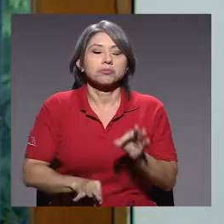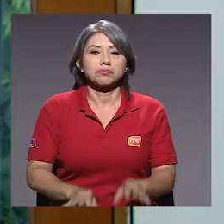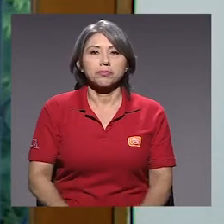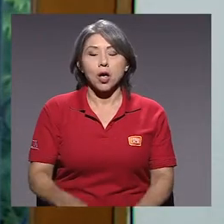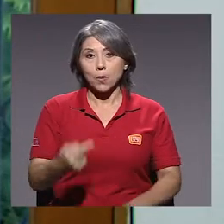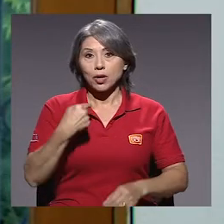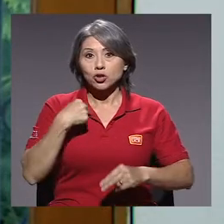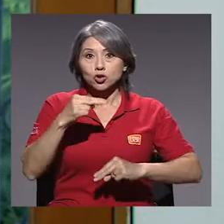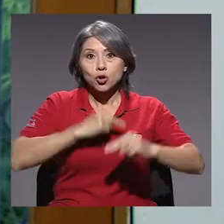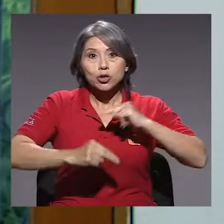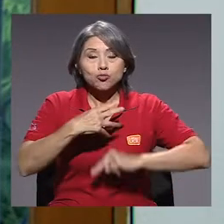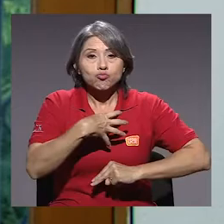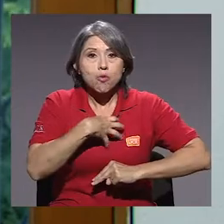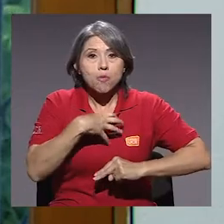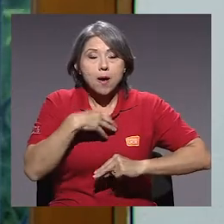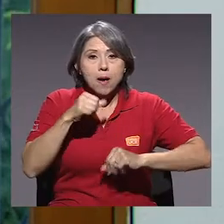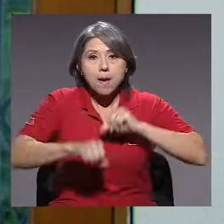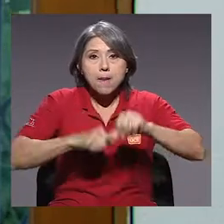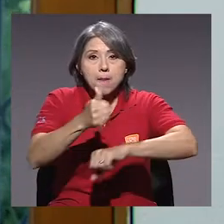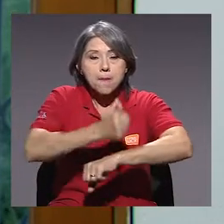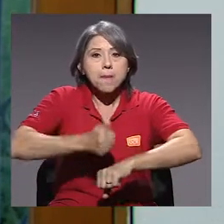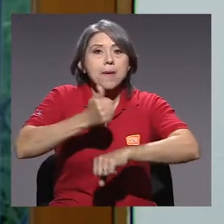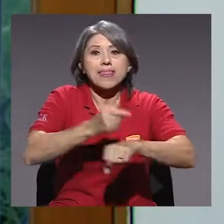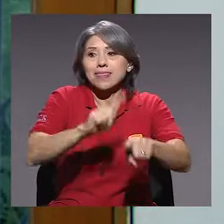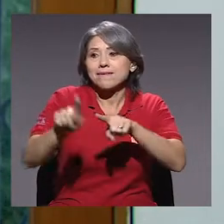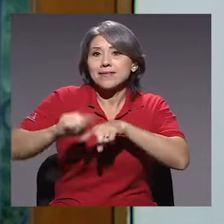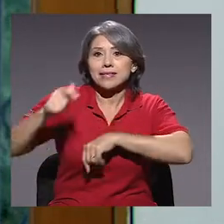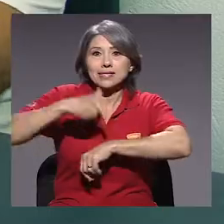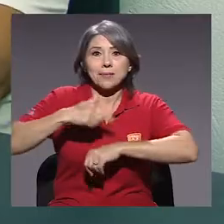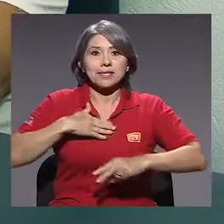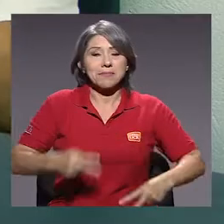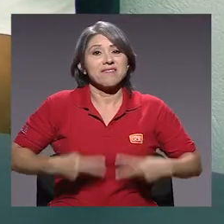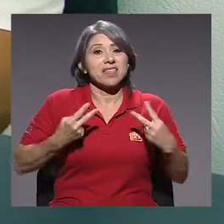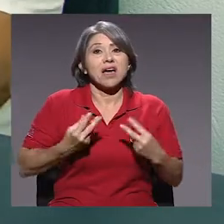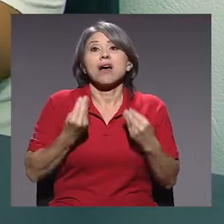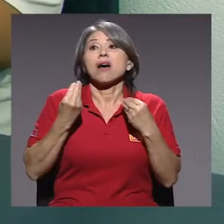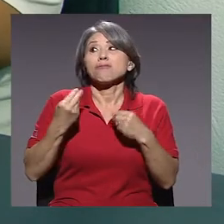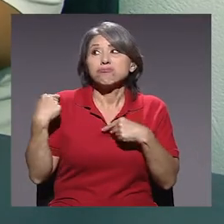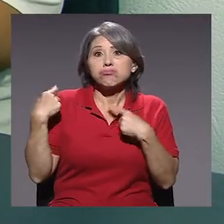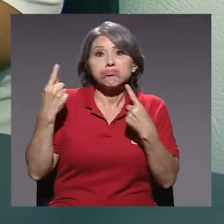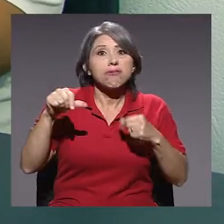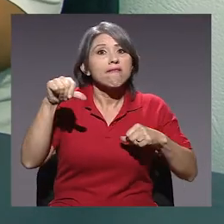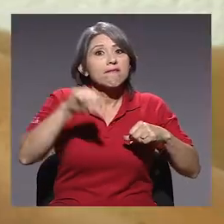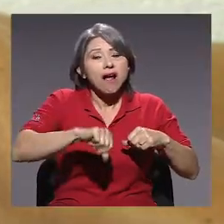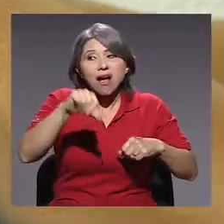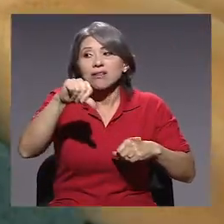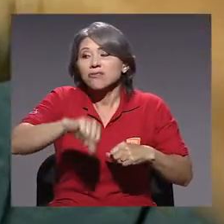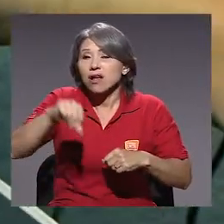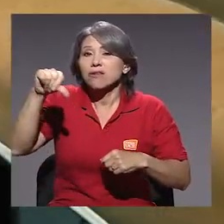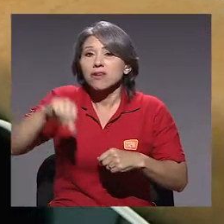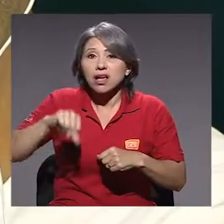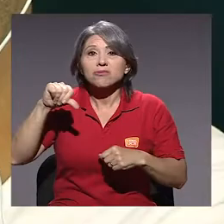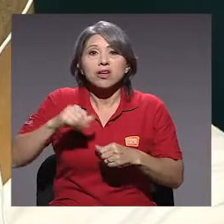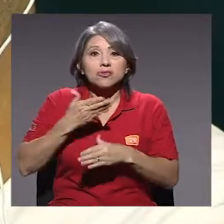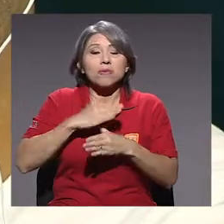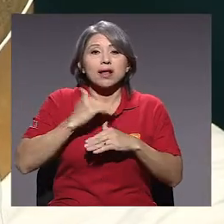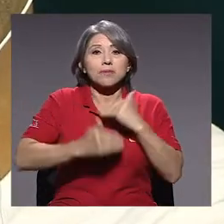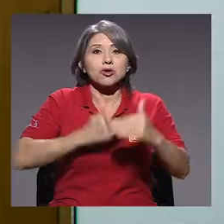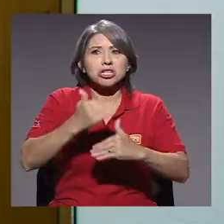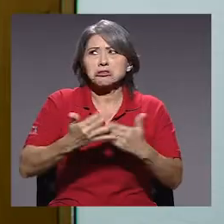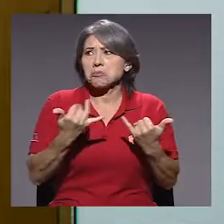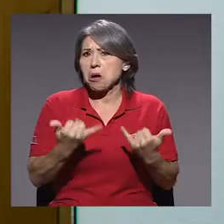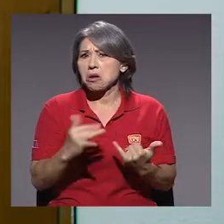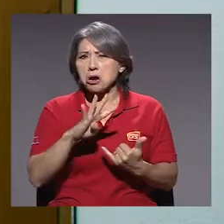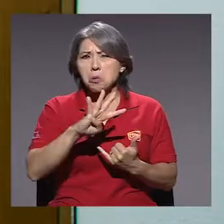Bueno, yo he emprendido durante varias etapas en mi vida, he tenido bastantes fracasos, que es parte del proceso, y voy a estar como en mi